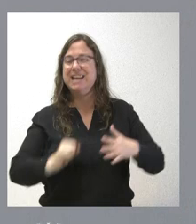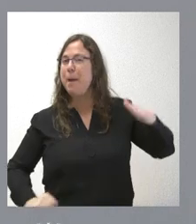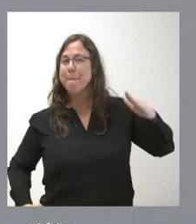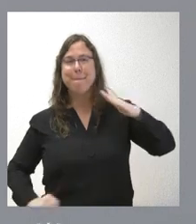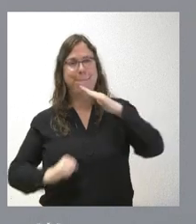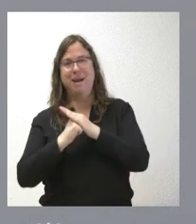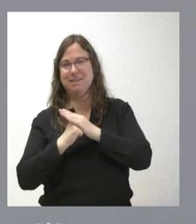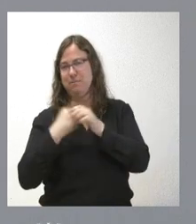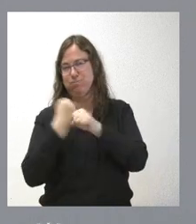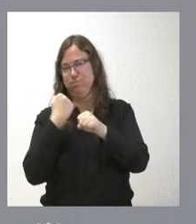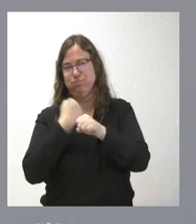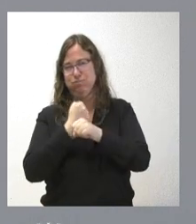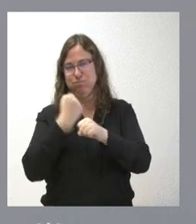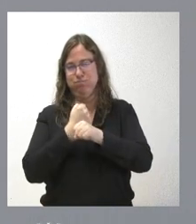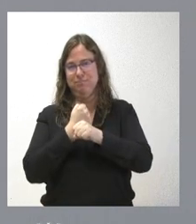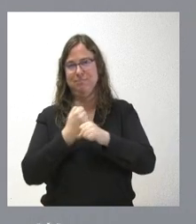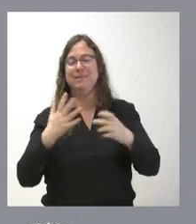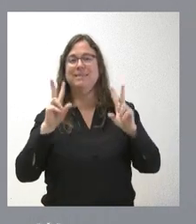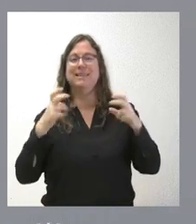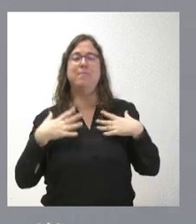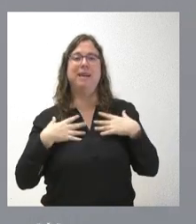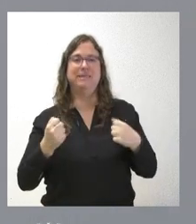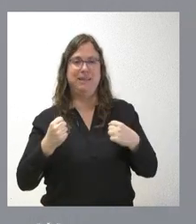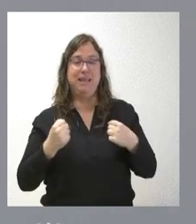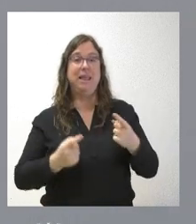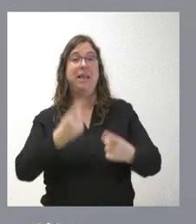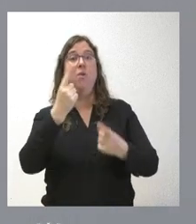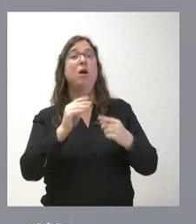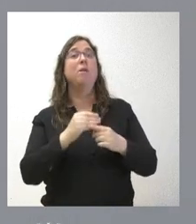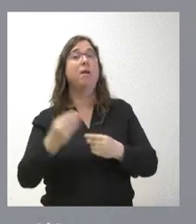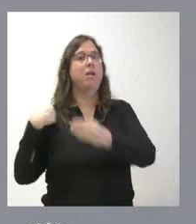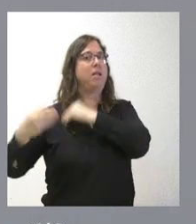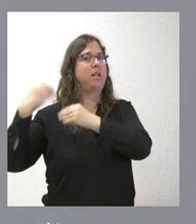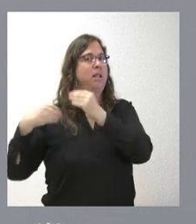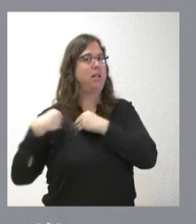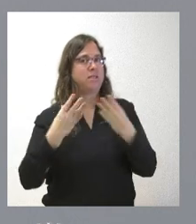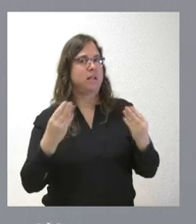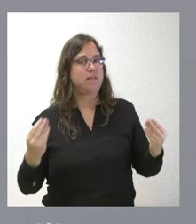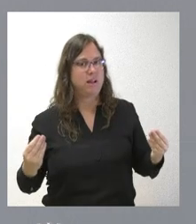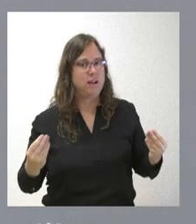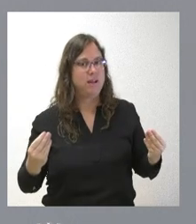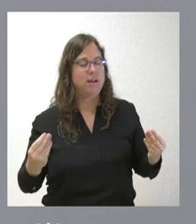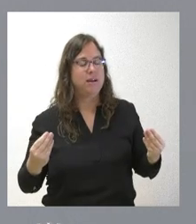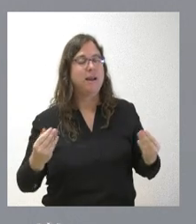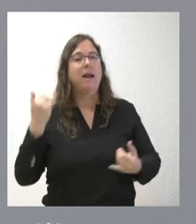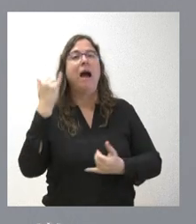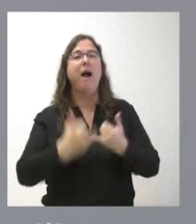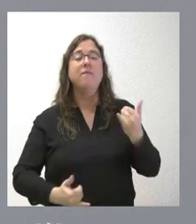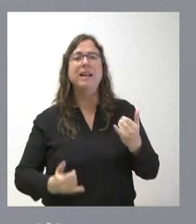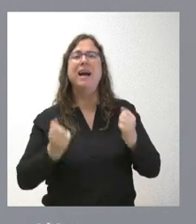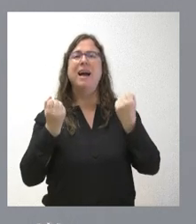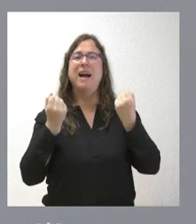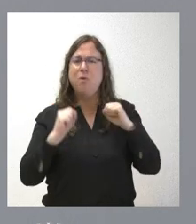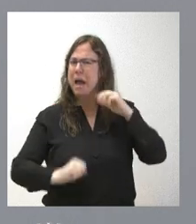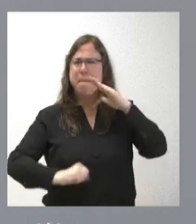sanitaria en algunas materias y, sin embargo, como la demanda existencial es tan grande, no somos capaces, a pesar de que estamos